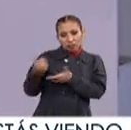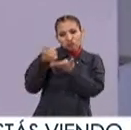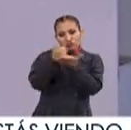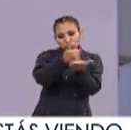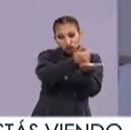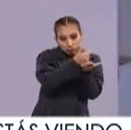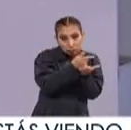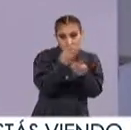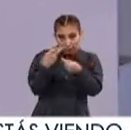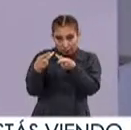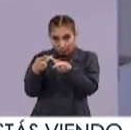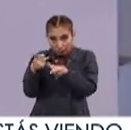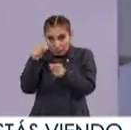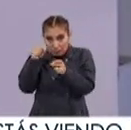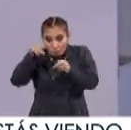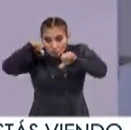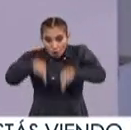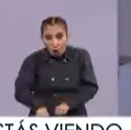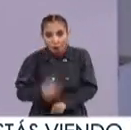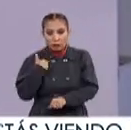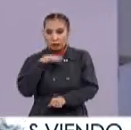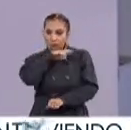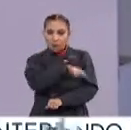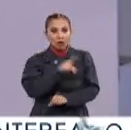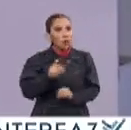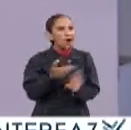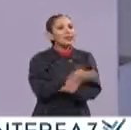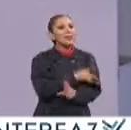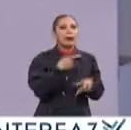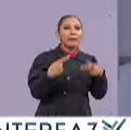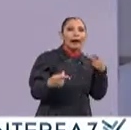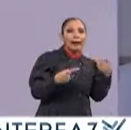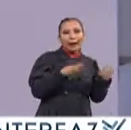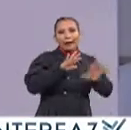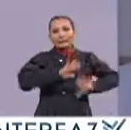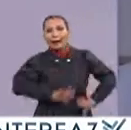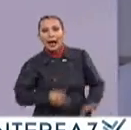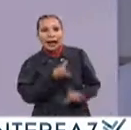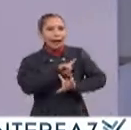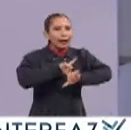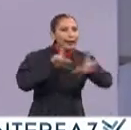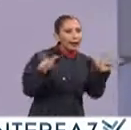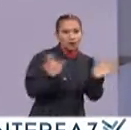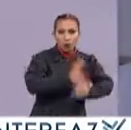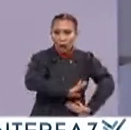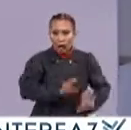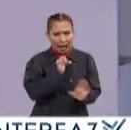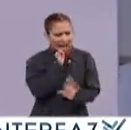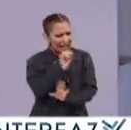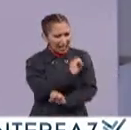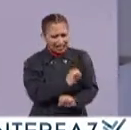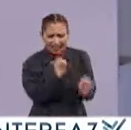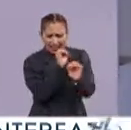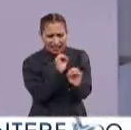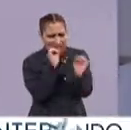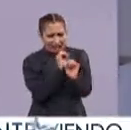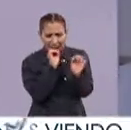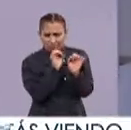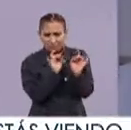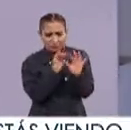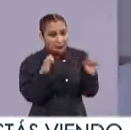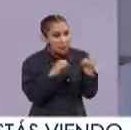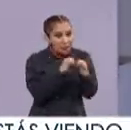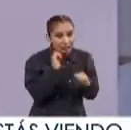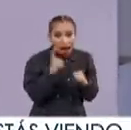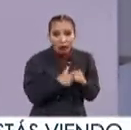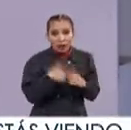México Se organizó en el momento, es decir, no tenían una estructura, un plan de contingencia De